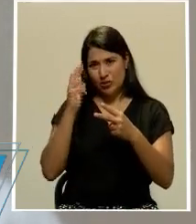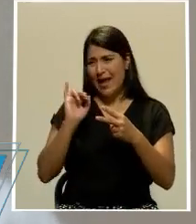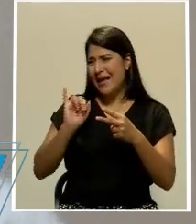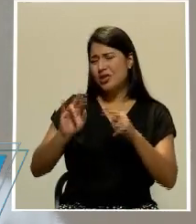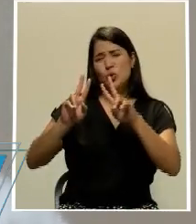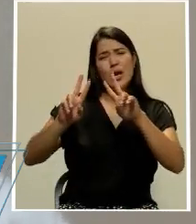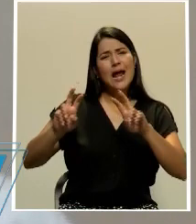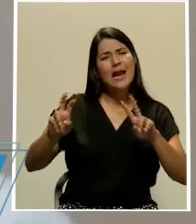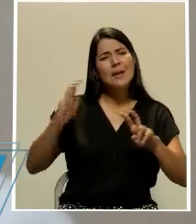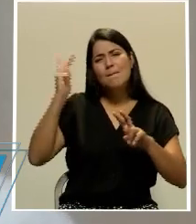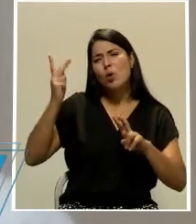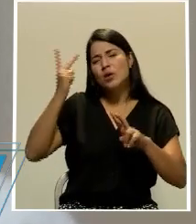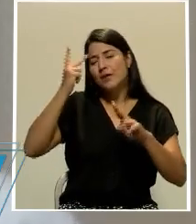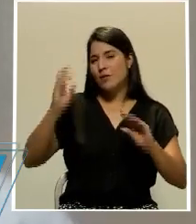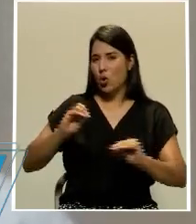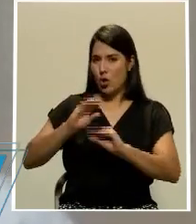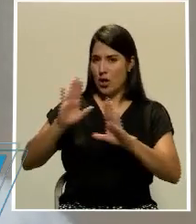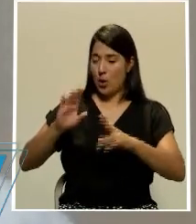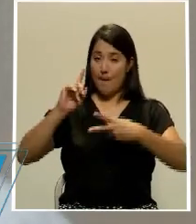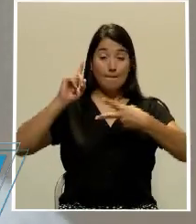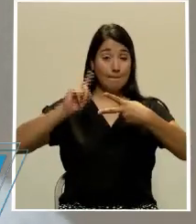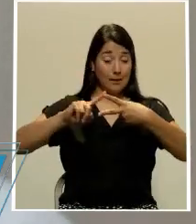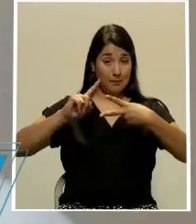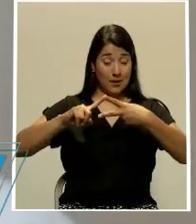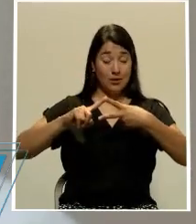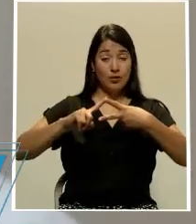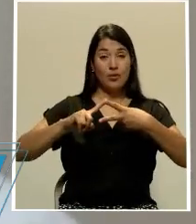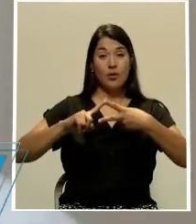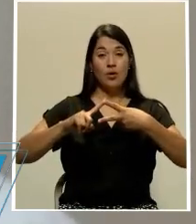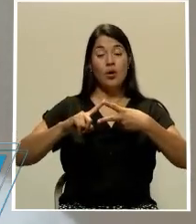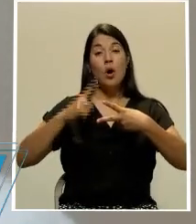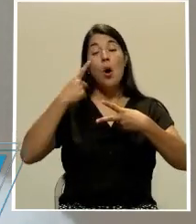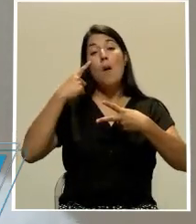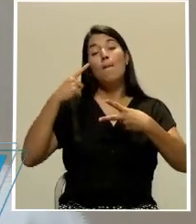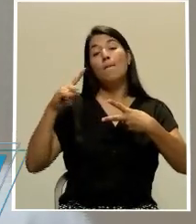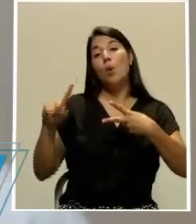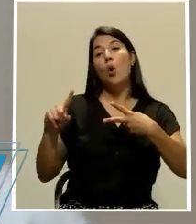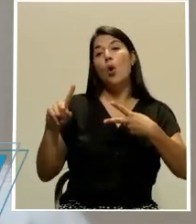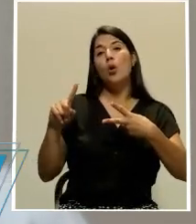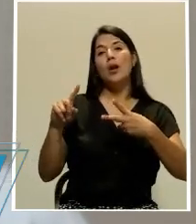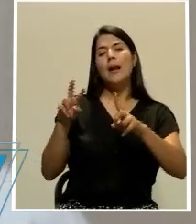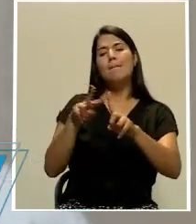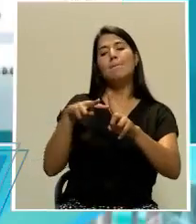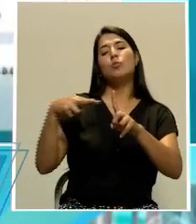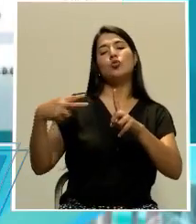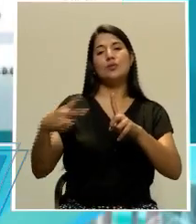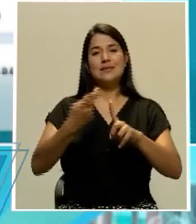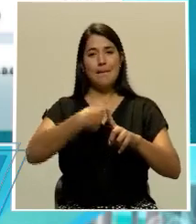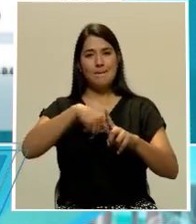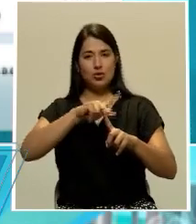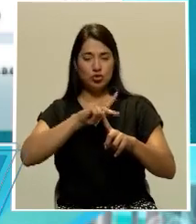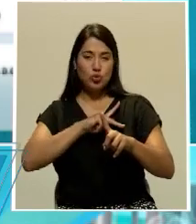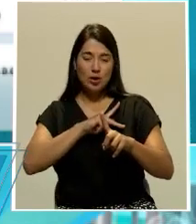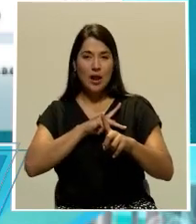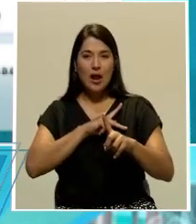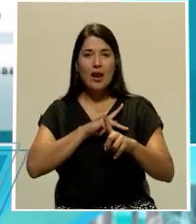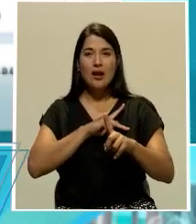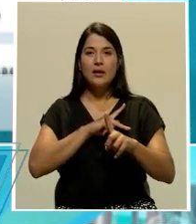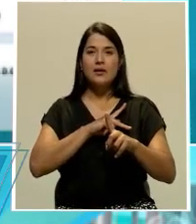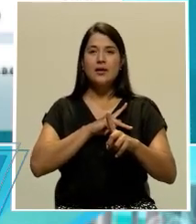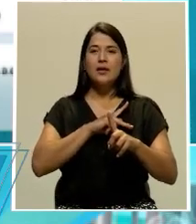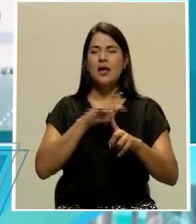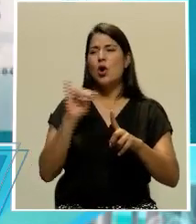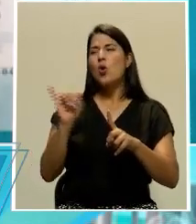muy claro. El primero de los factores se le llama el factor de la dimensión, digamos, personal, ¿verdad? De los subjetivos se le llama